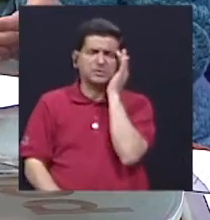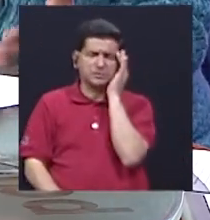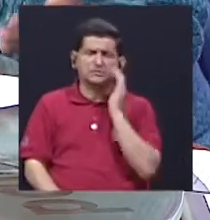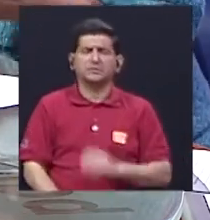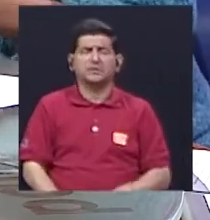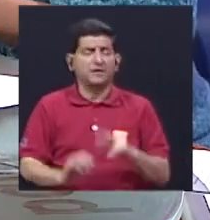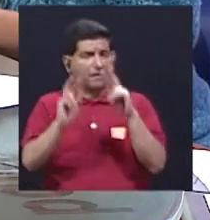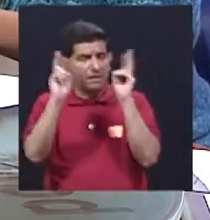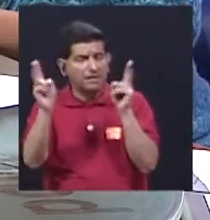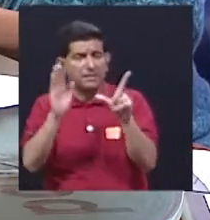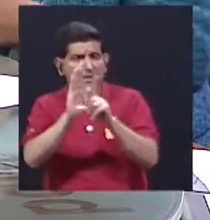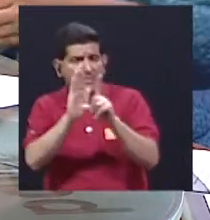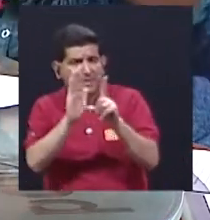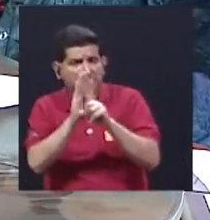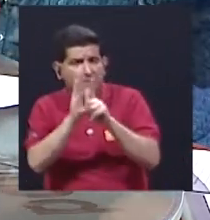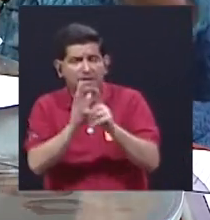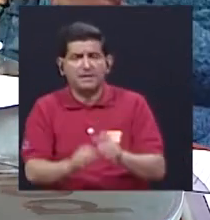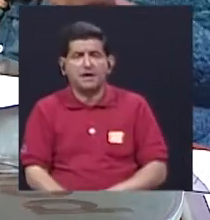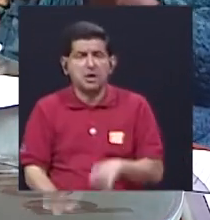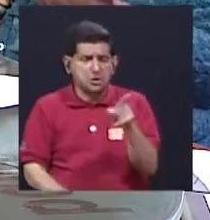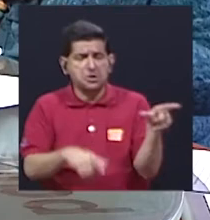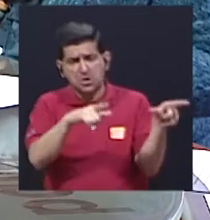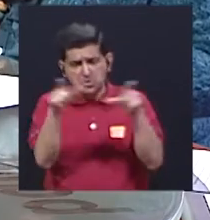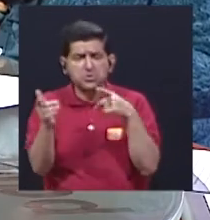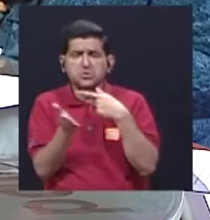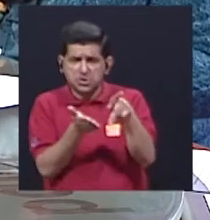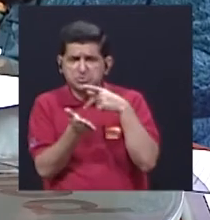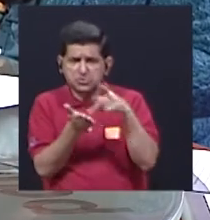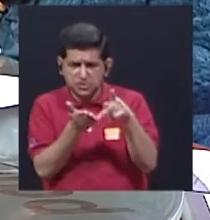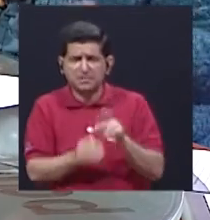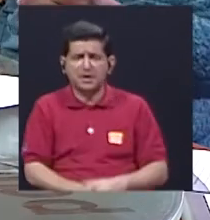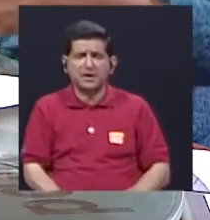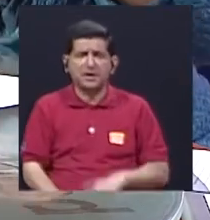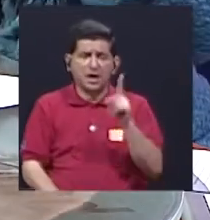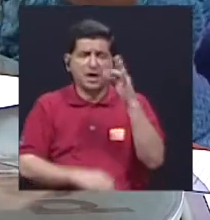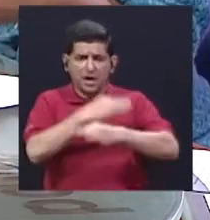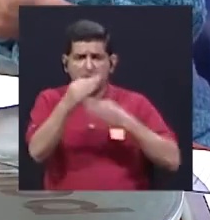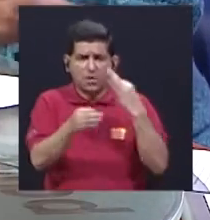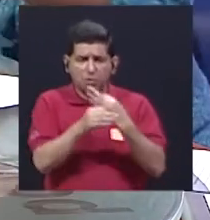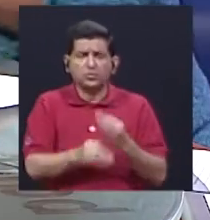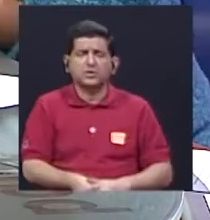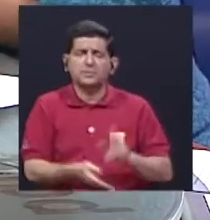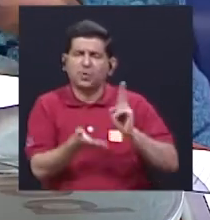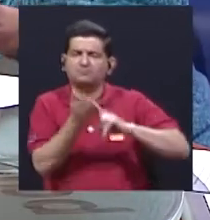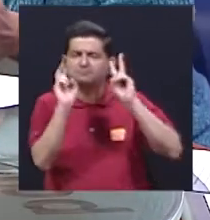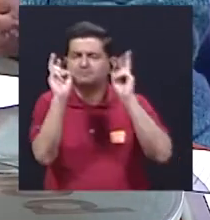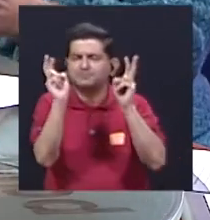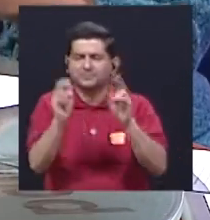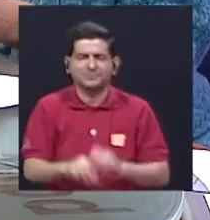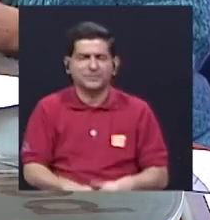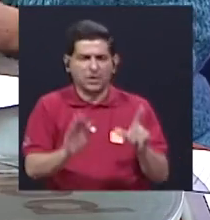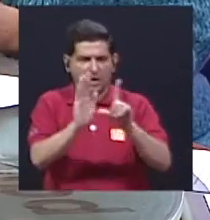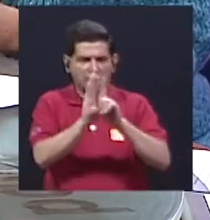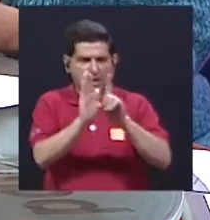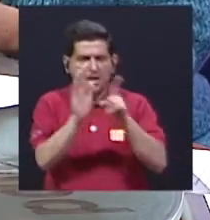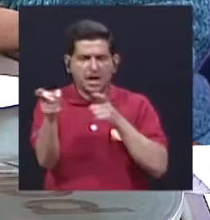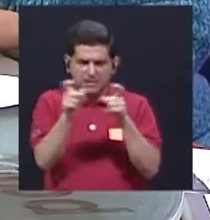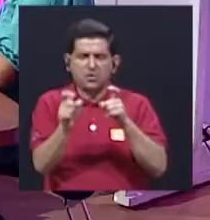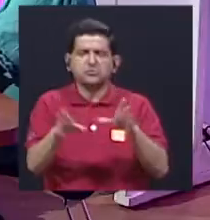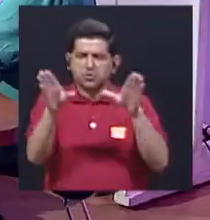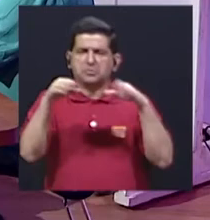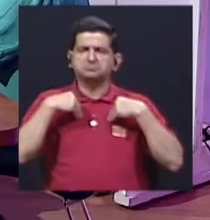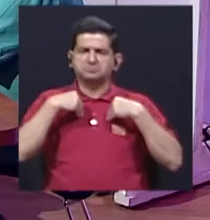por el tema de la legislación y que están dispuestos a pagar un canon y que están dispuestos a que exista una legislación que los regule.